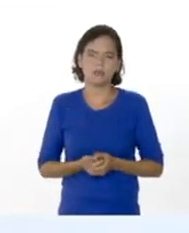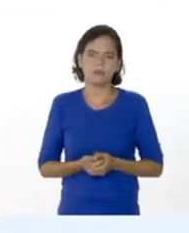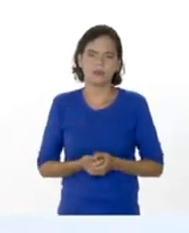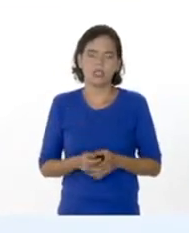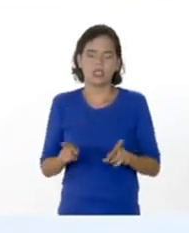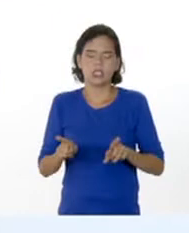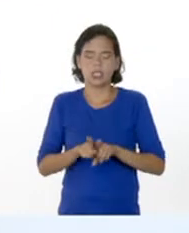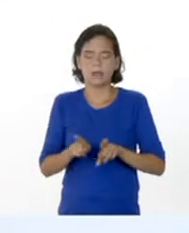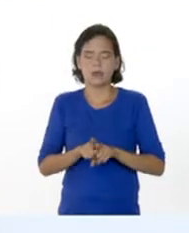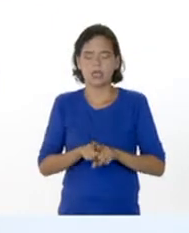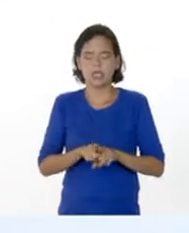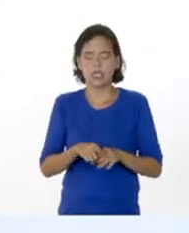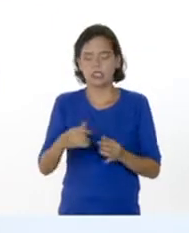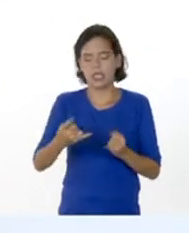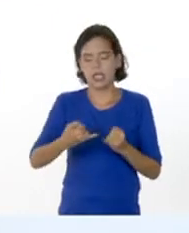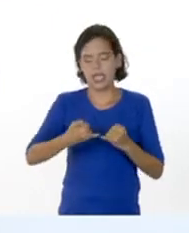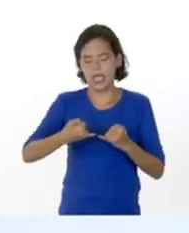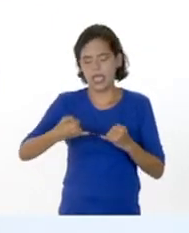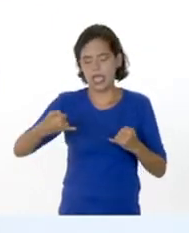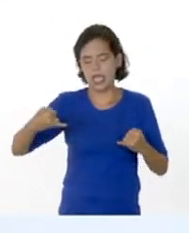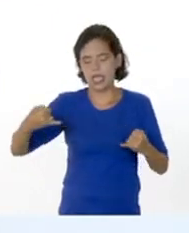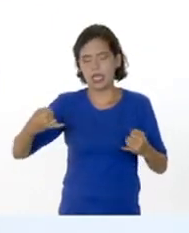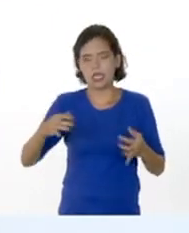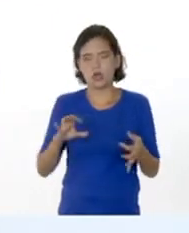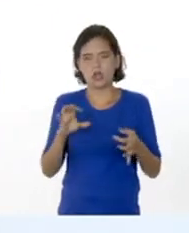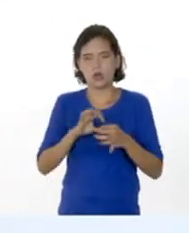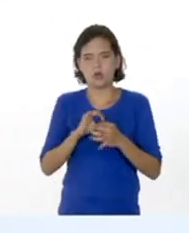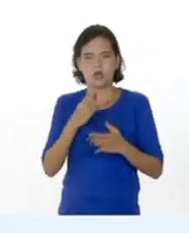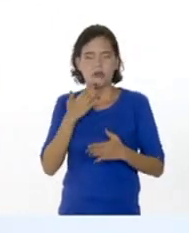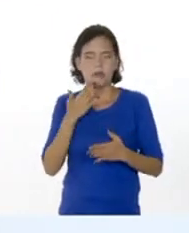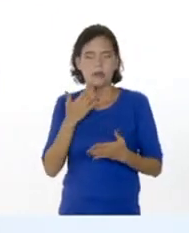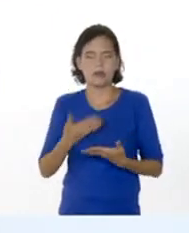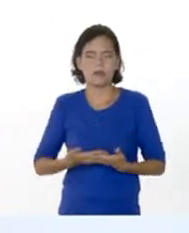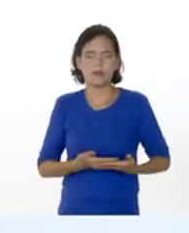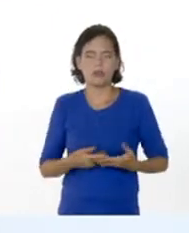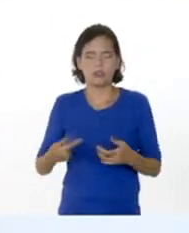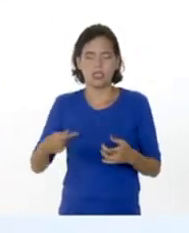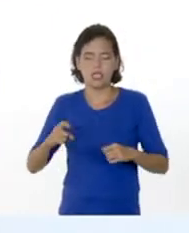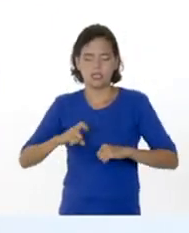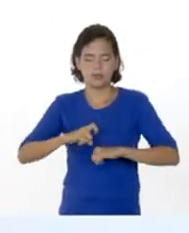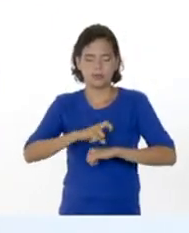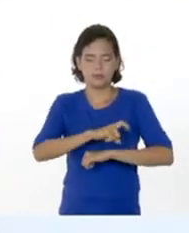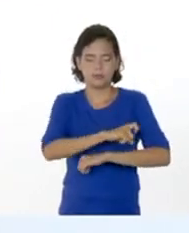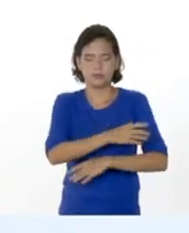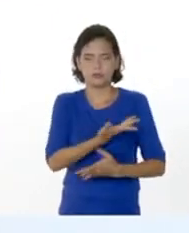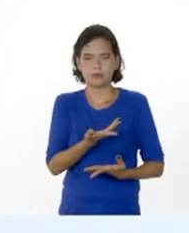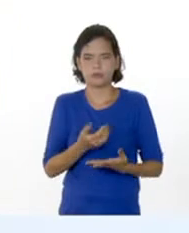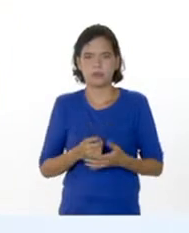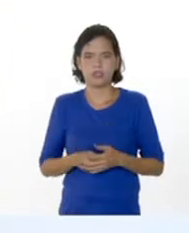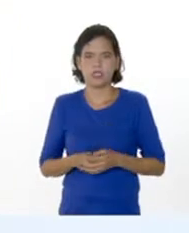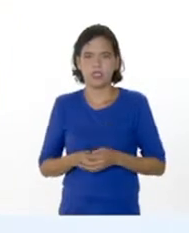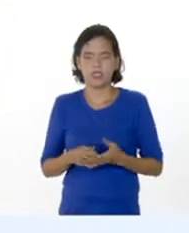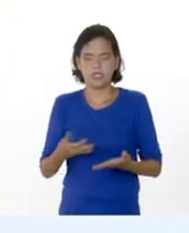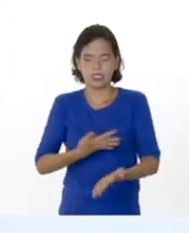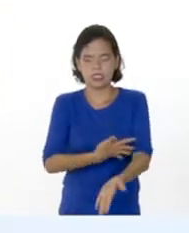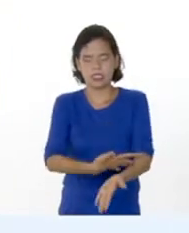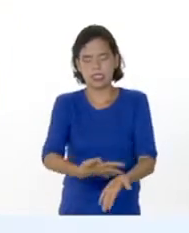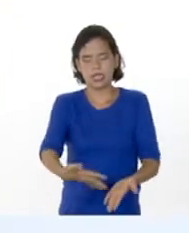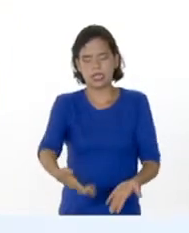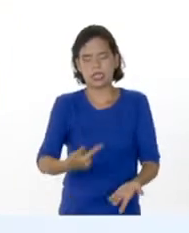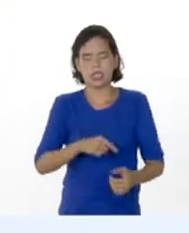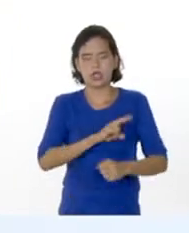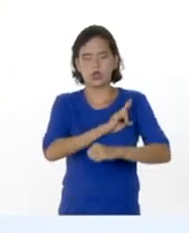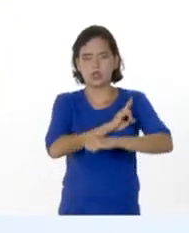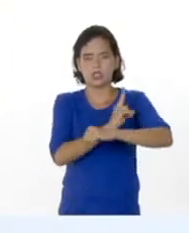el cordón umbilical. cordón umbilical es muy importante porque él va a estar irrigado de vaso sanguíneo e igualmente le va a llevar a ese niño esa sangre